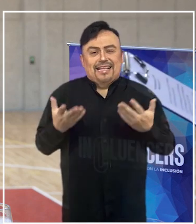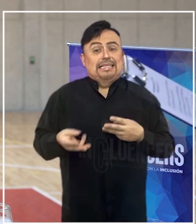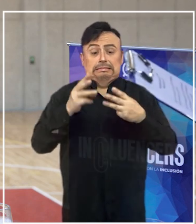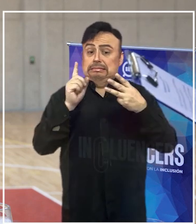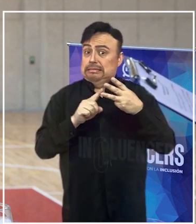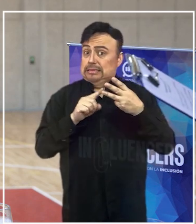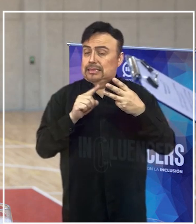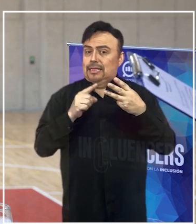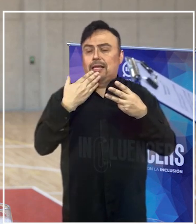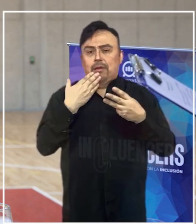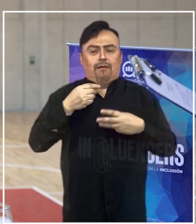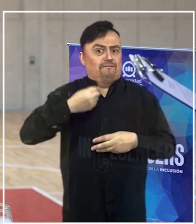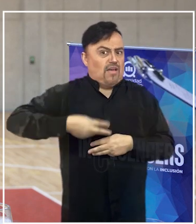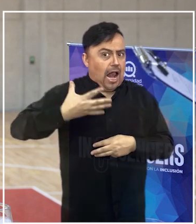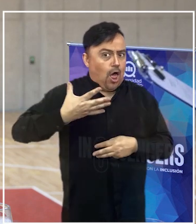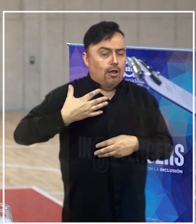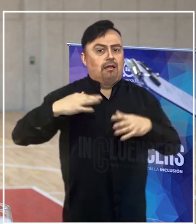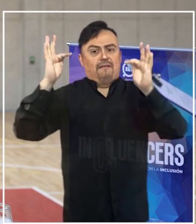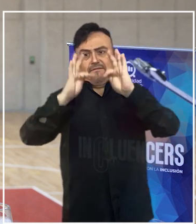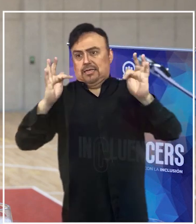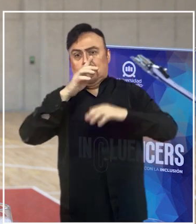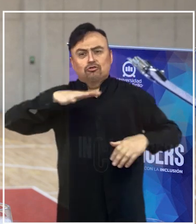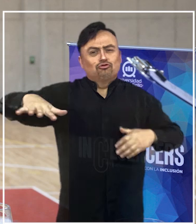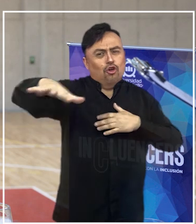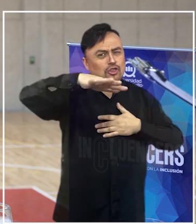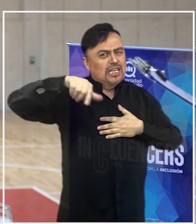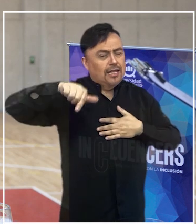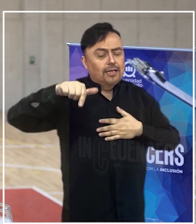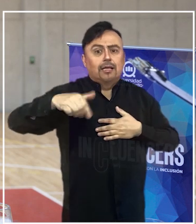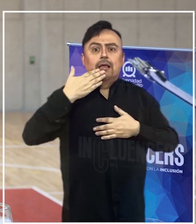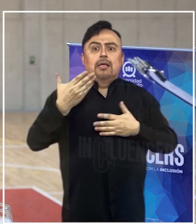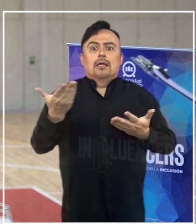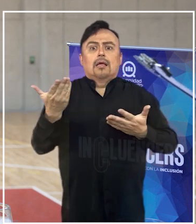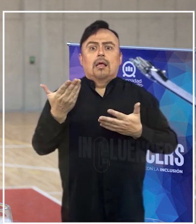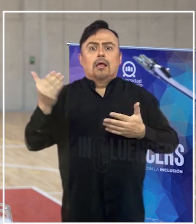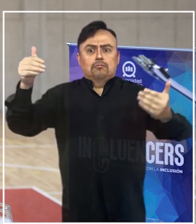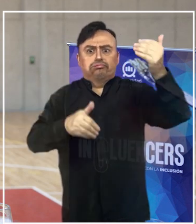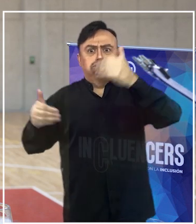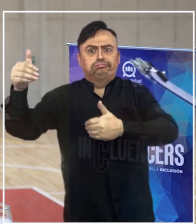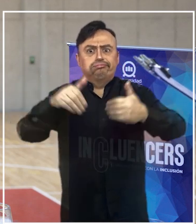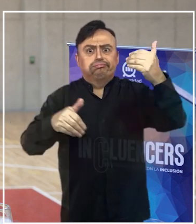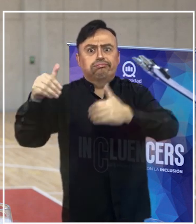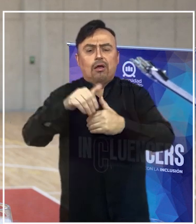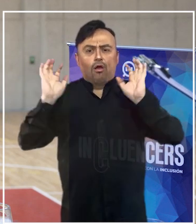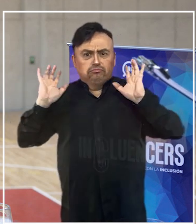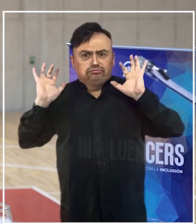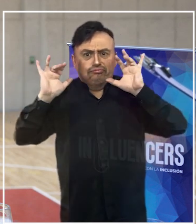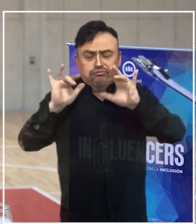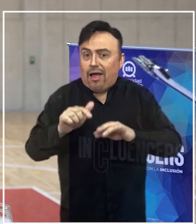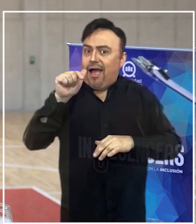valioso y que felicito a nuestra sociedad es la asistencia de público a esos eventos.